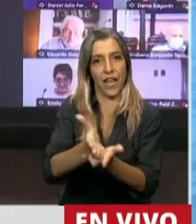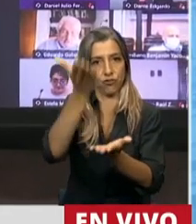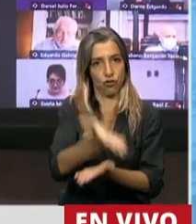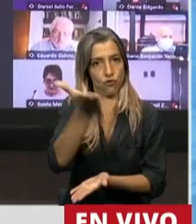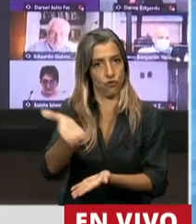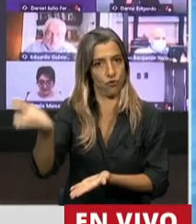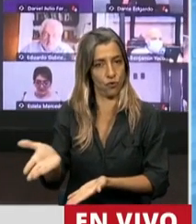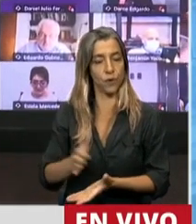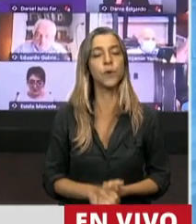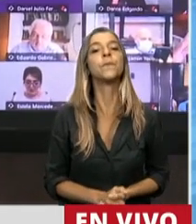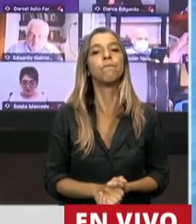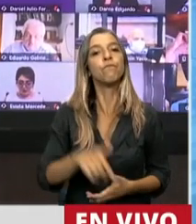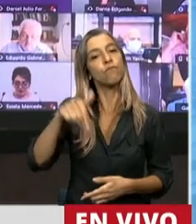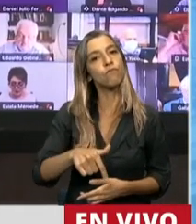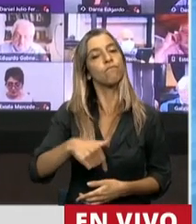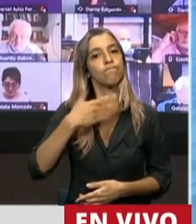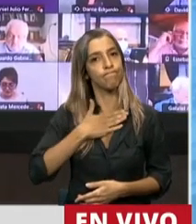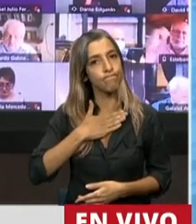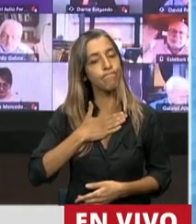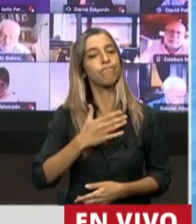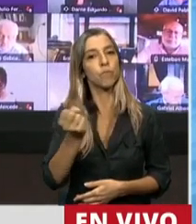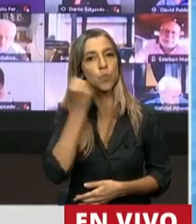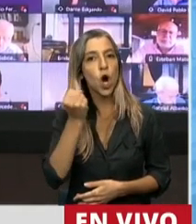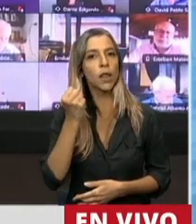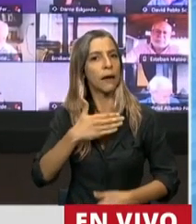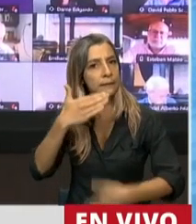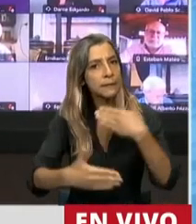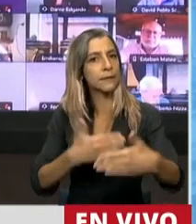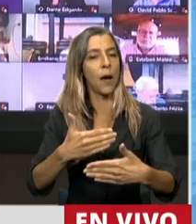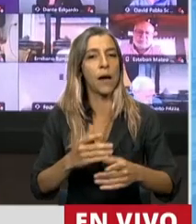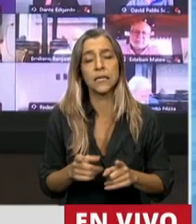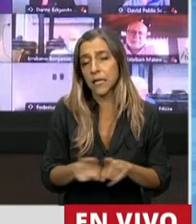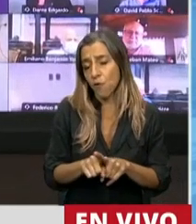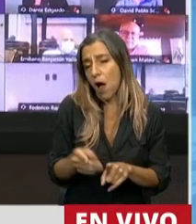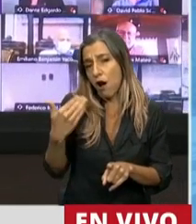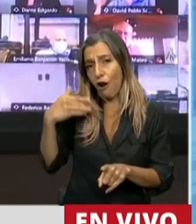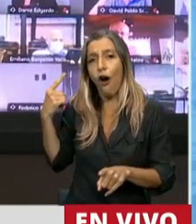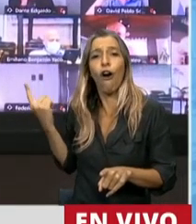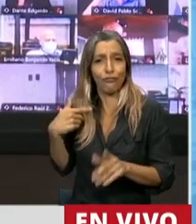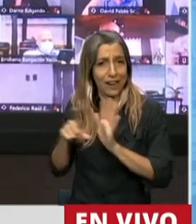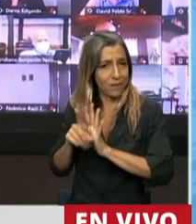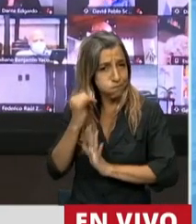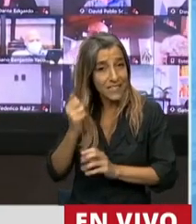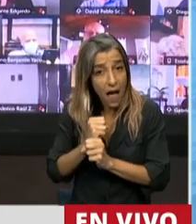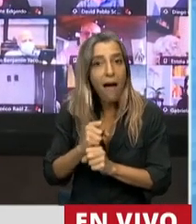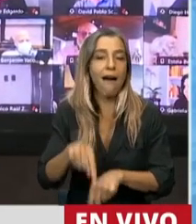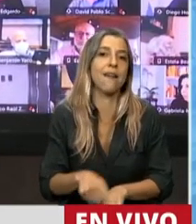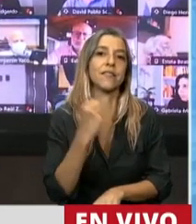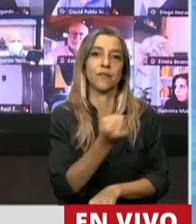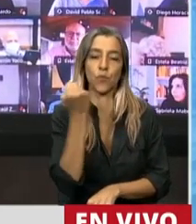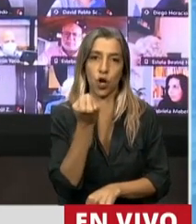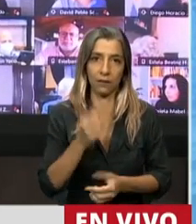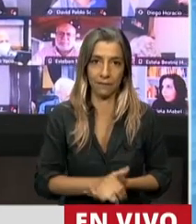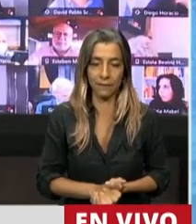estamos dando un paso muy importante hacia adelante, como tantas otras leyes que se han sancionado en el día de la fecha. Y por supuesto, como esto por los